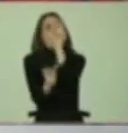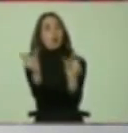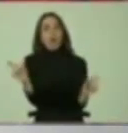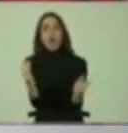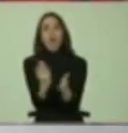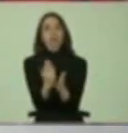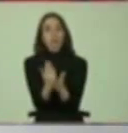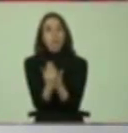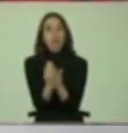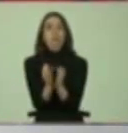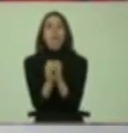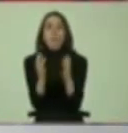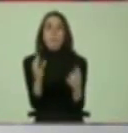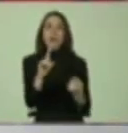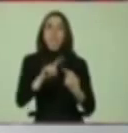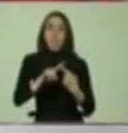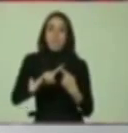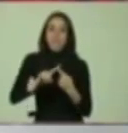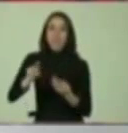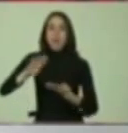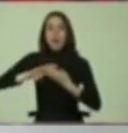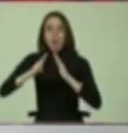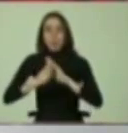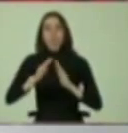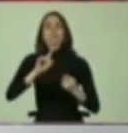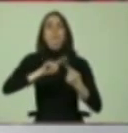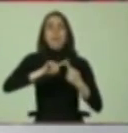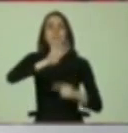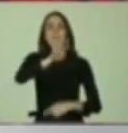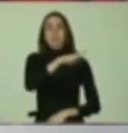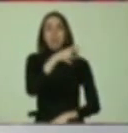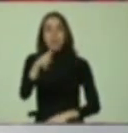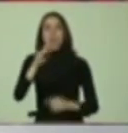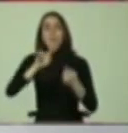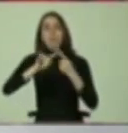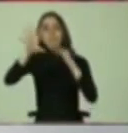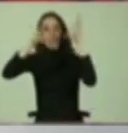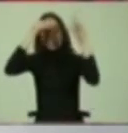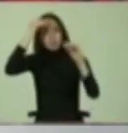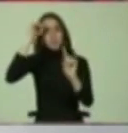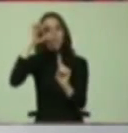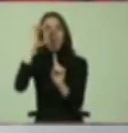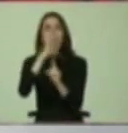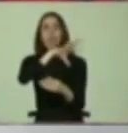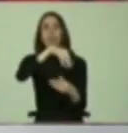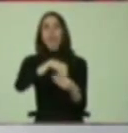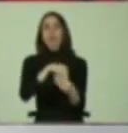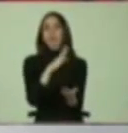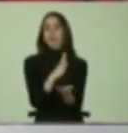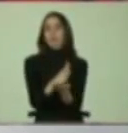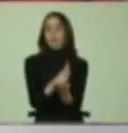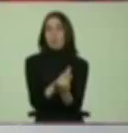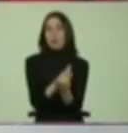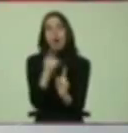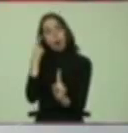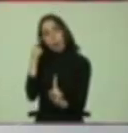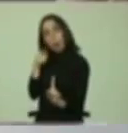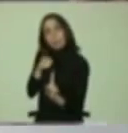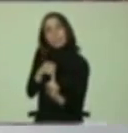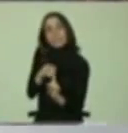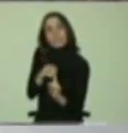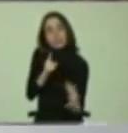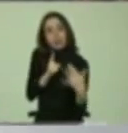incrementando su participación en las comunidades, en el currículum y en el aprendizaje y la cultura de las escuelas. Por tanto, su finalidad es